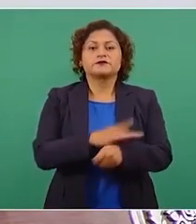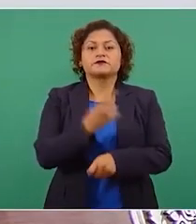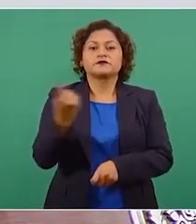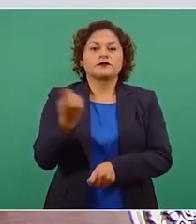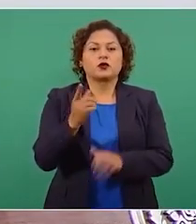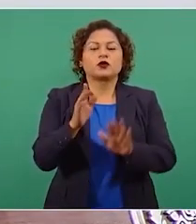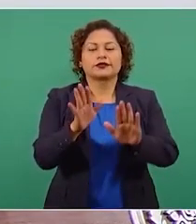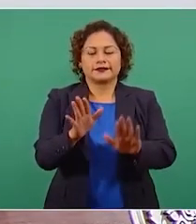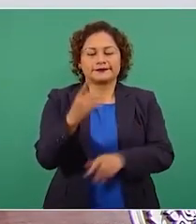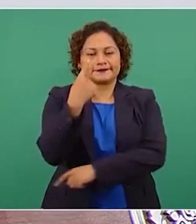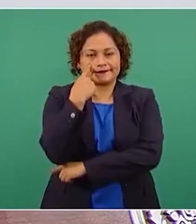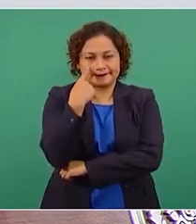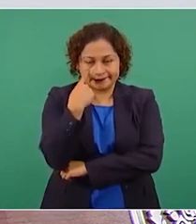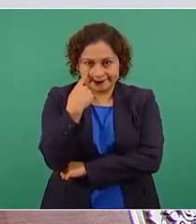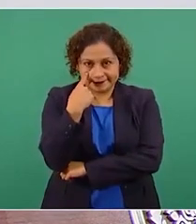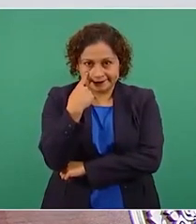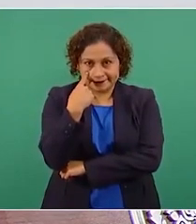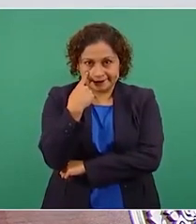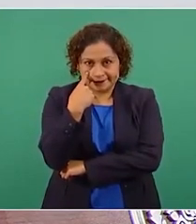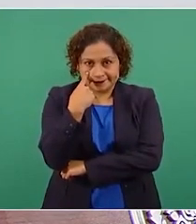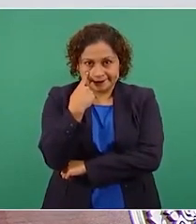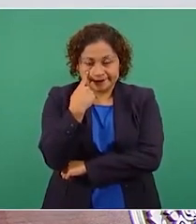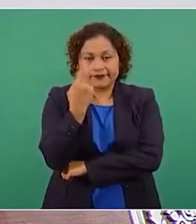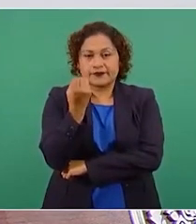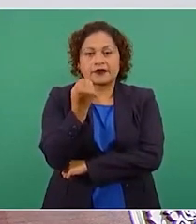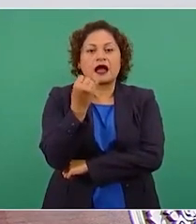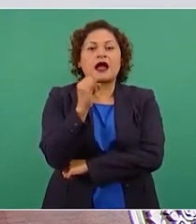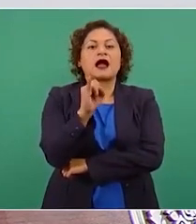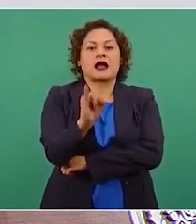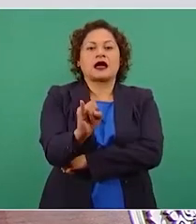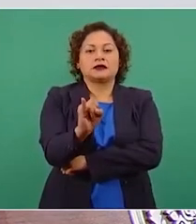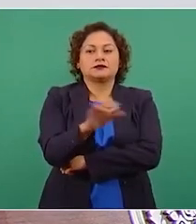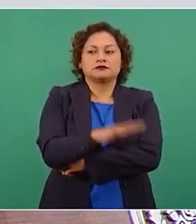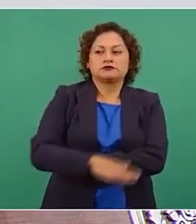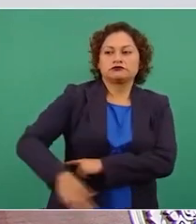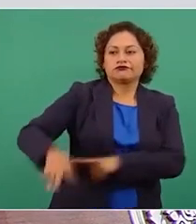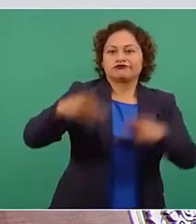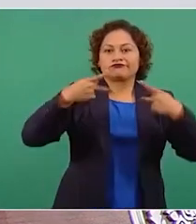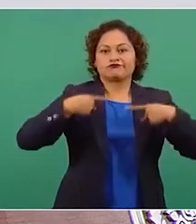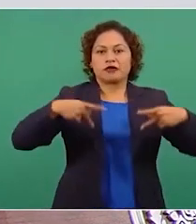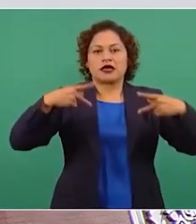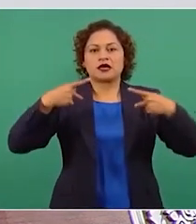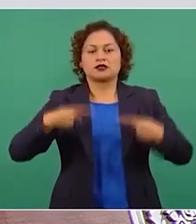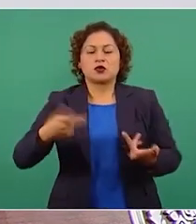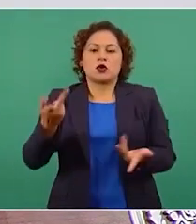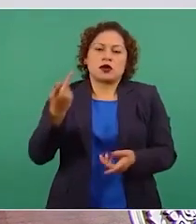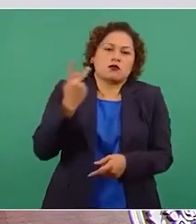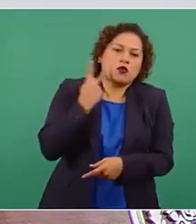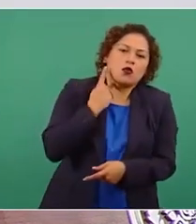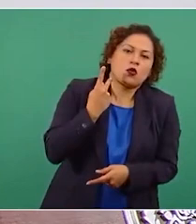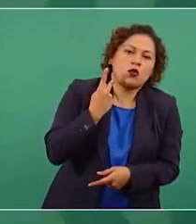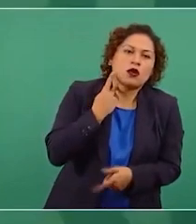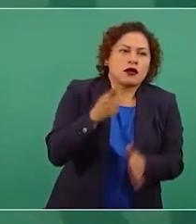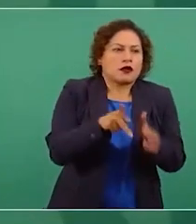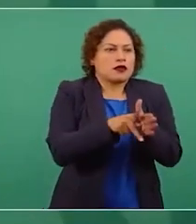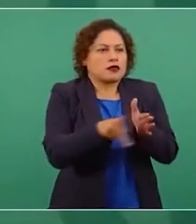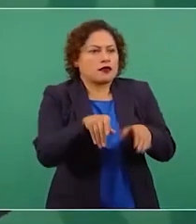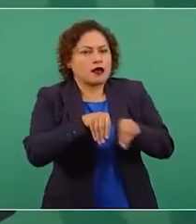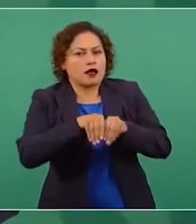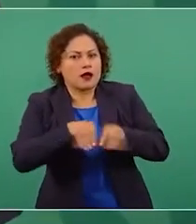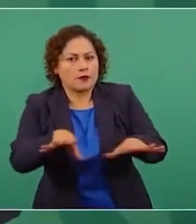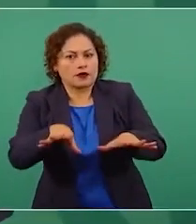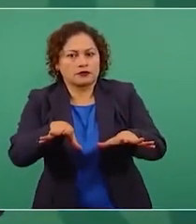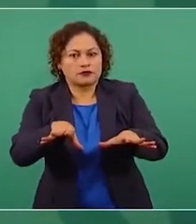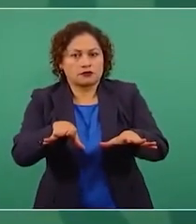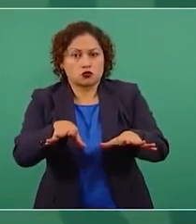no se debe de hacer en la vida pública en la política en el periodismo y hay